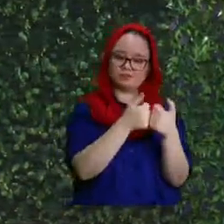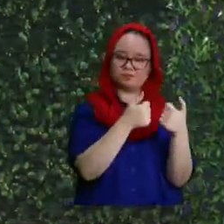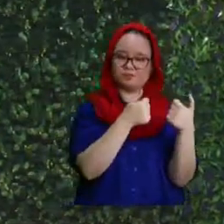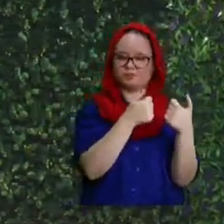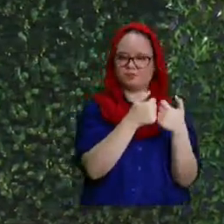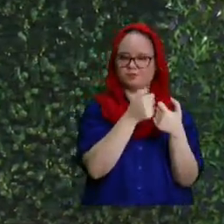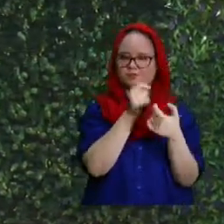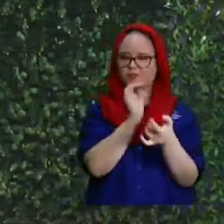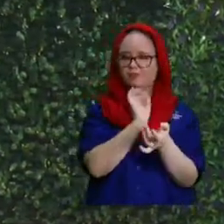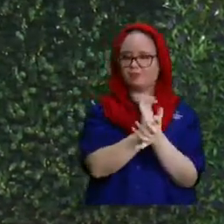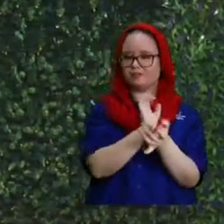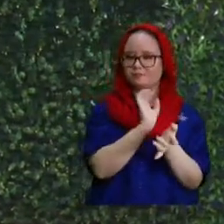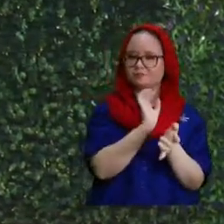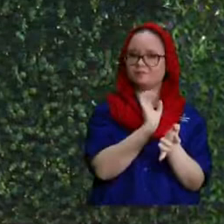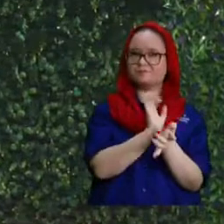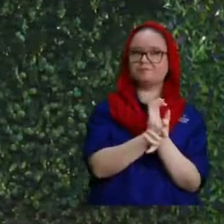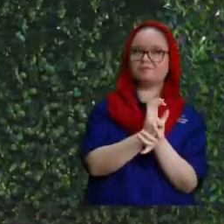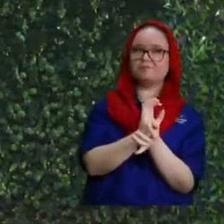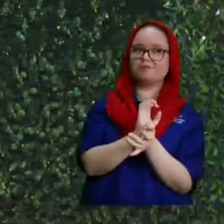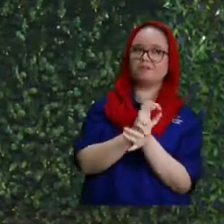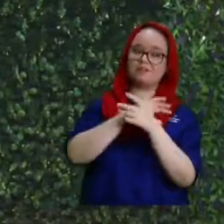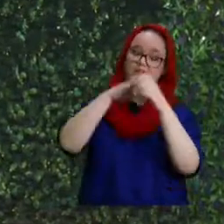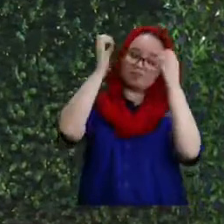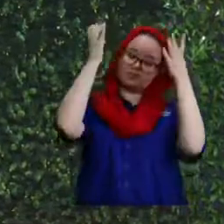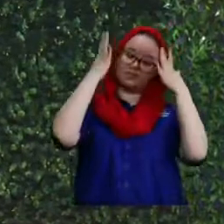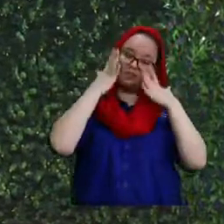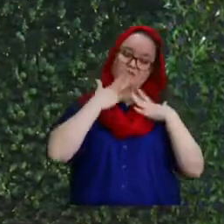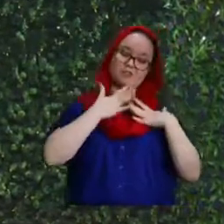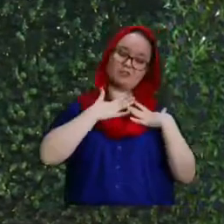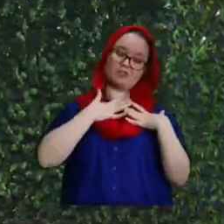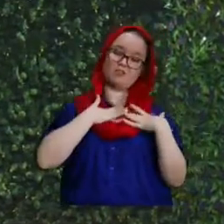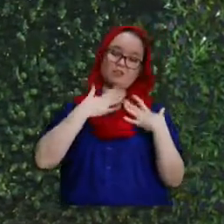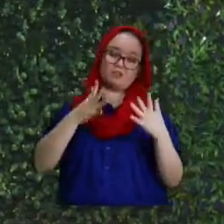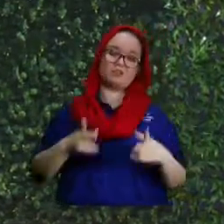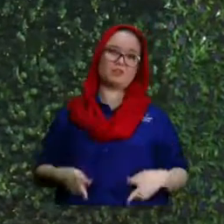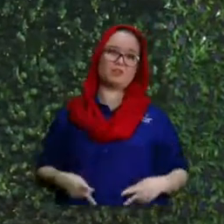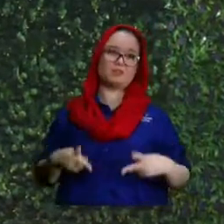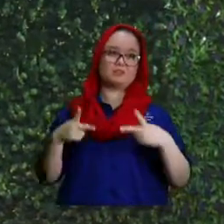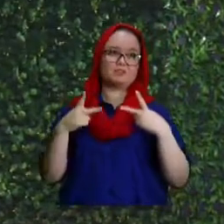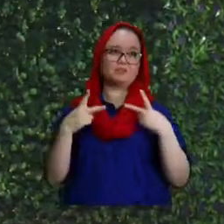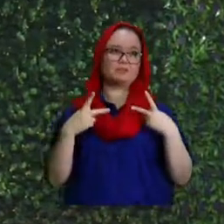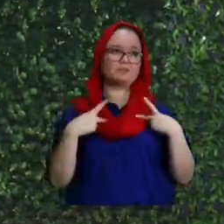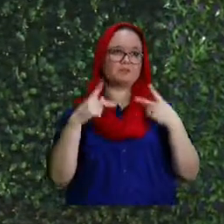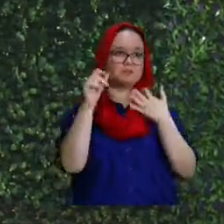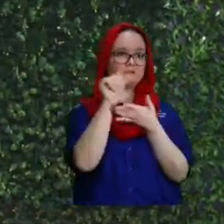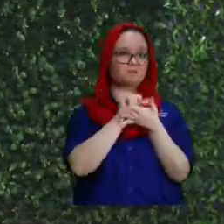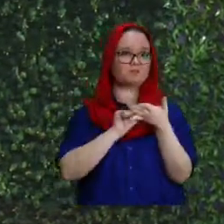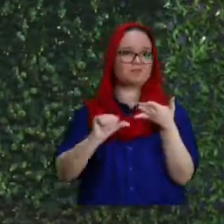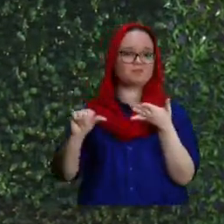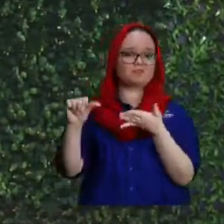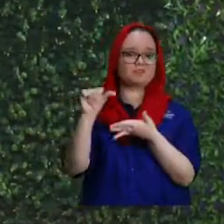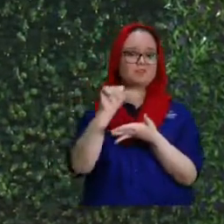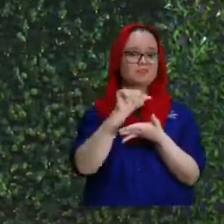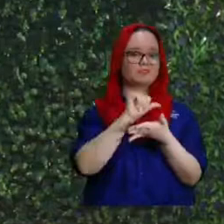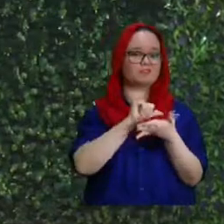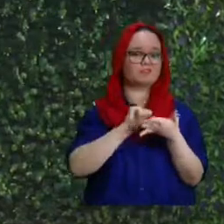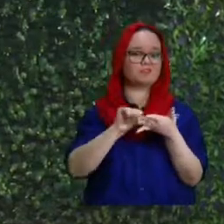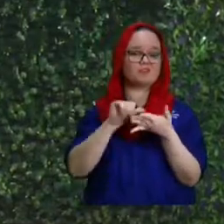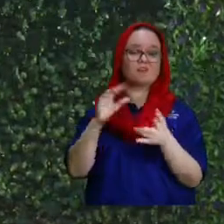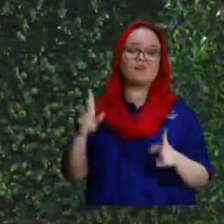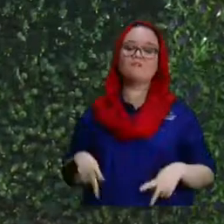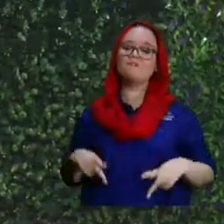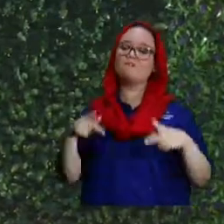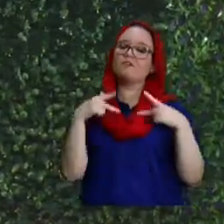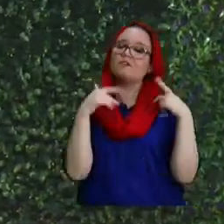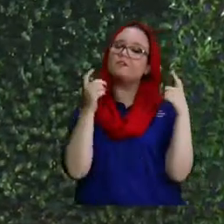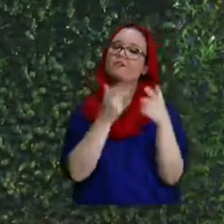gloria a Dios aquí a la izquierda no sé si también si me ayudan sí viene otra persona aquí a mi izquierda denle un aplauso fuerte